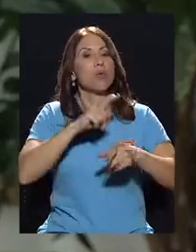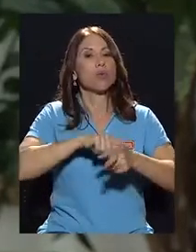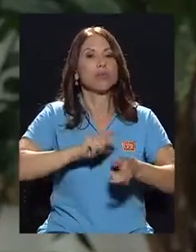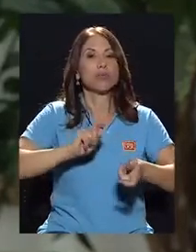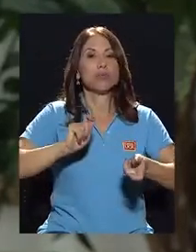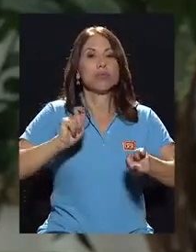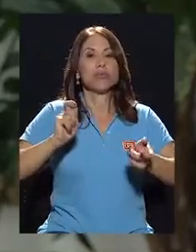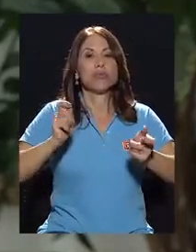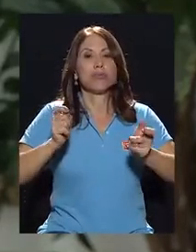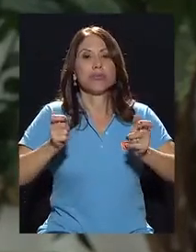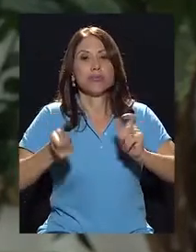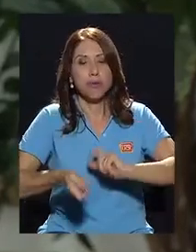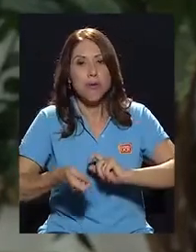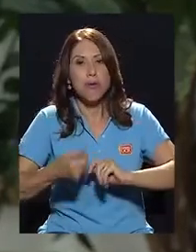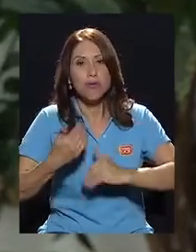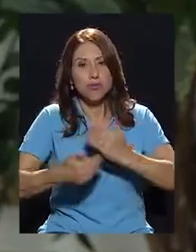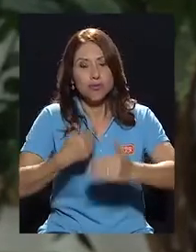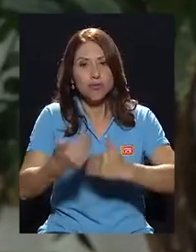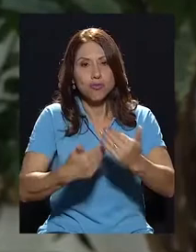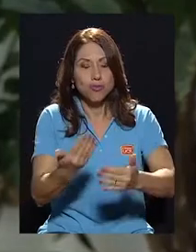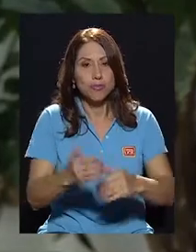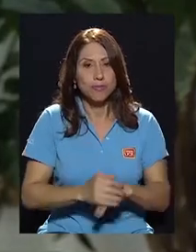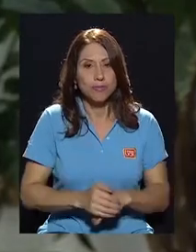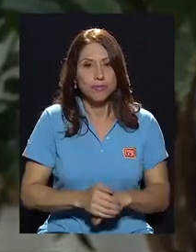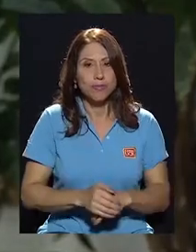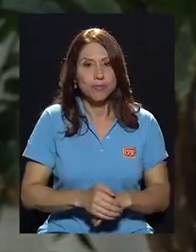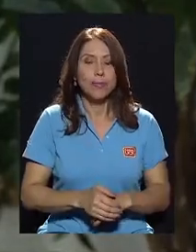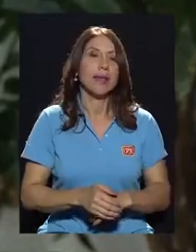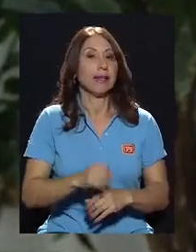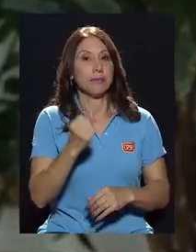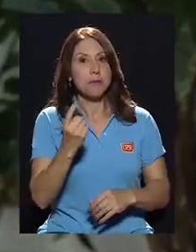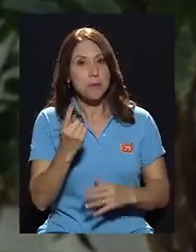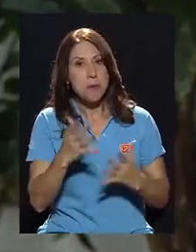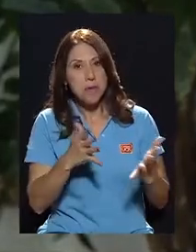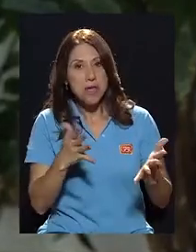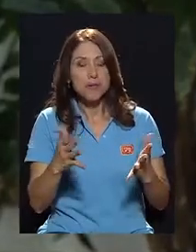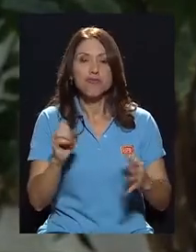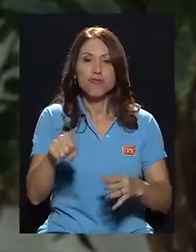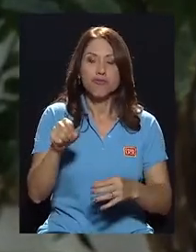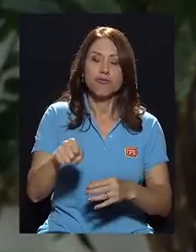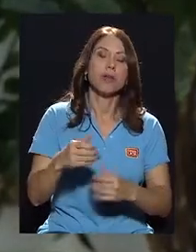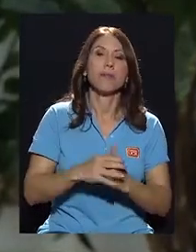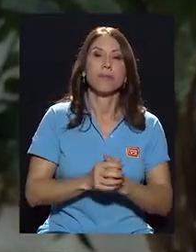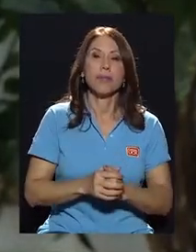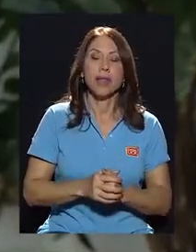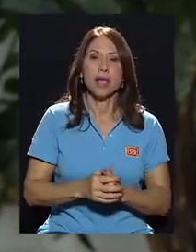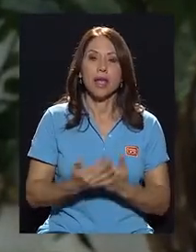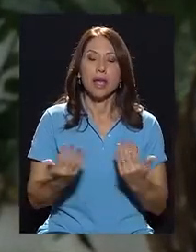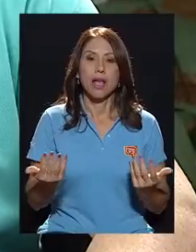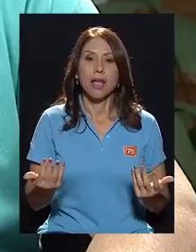y se revierte. ¿Me explico? Sí, claro, totalmente. Máximo que a nivel de